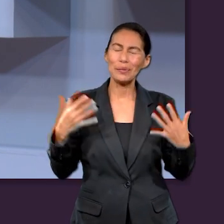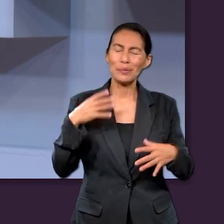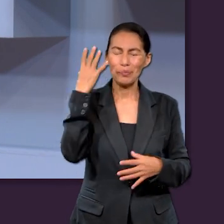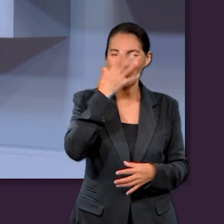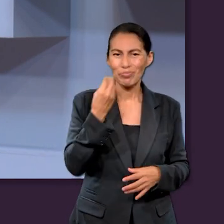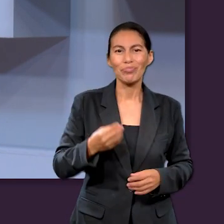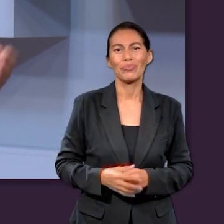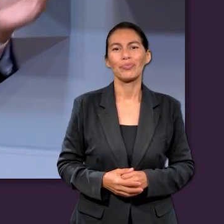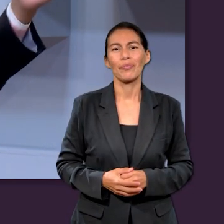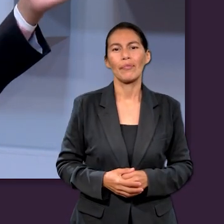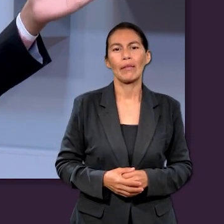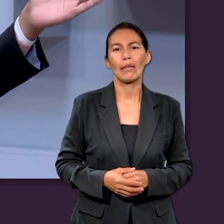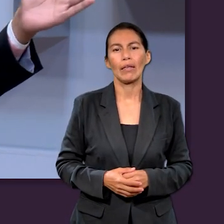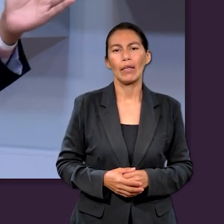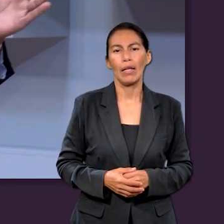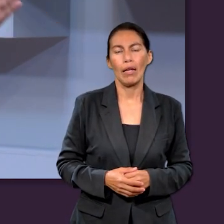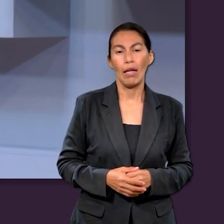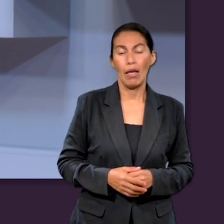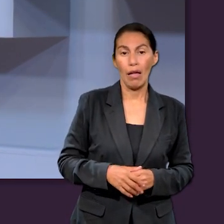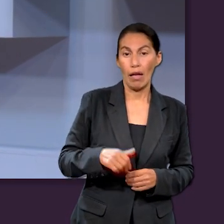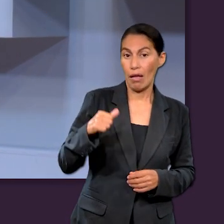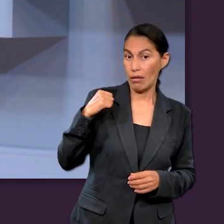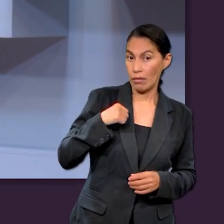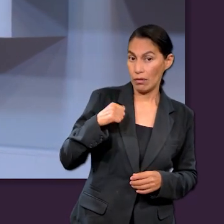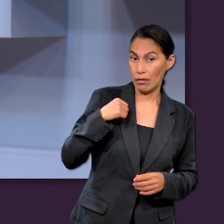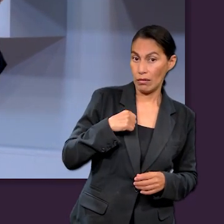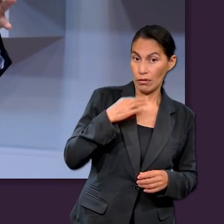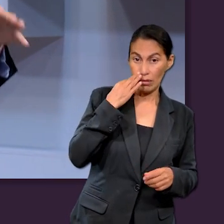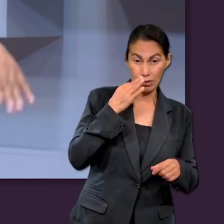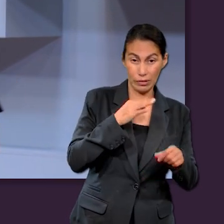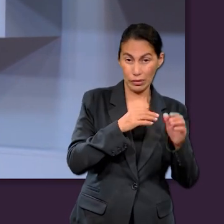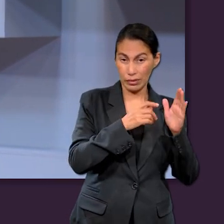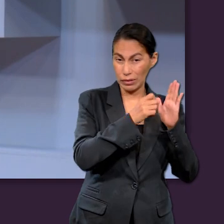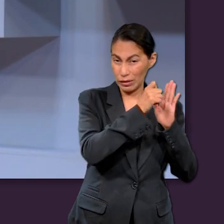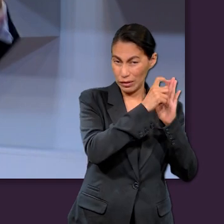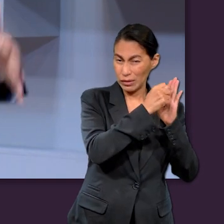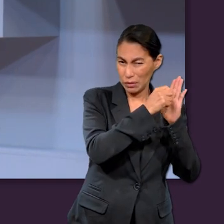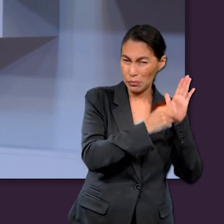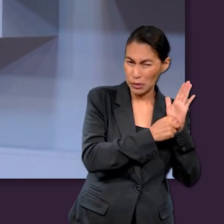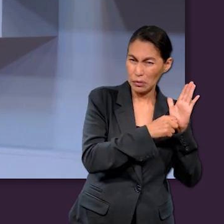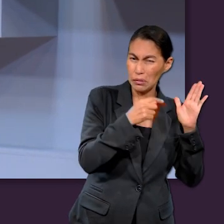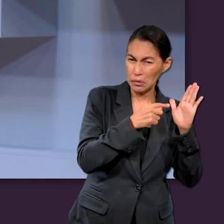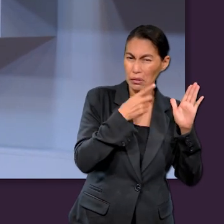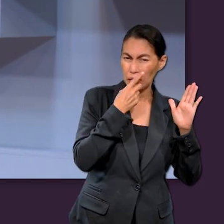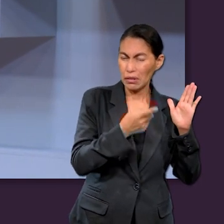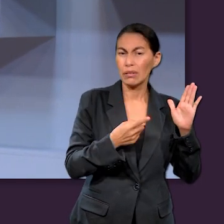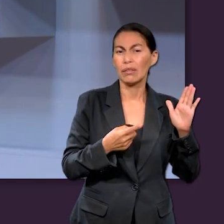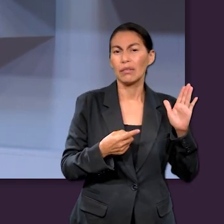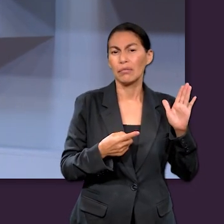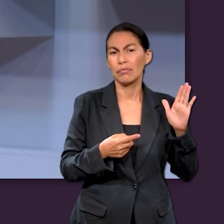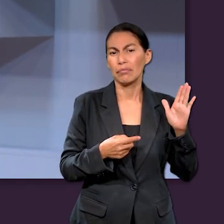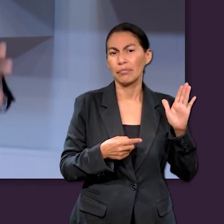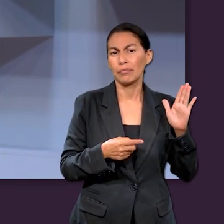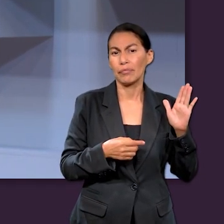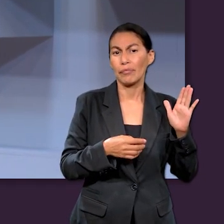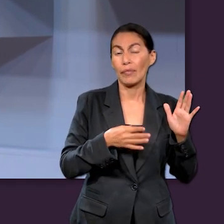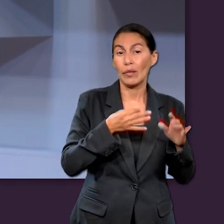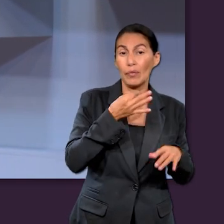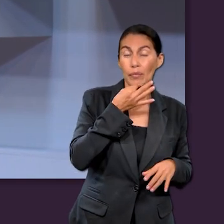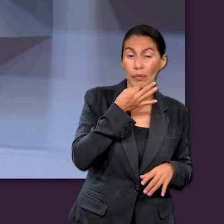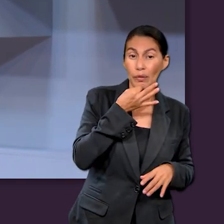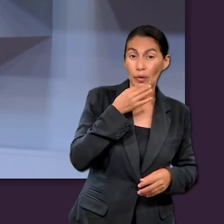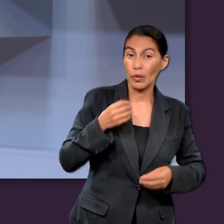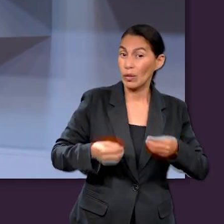fíjense que casi llegando al final del Antiguo Testamento hay muchas menciones, además,